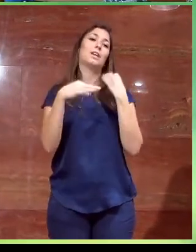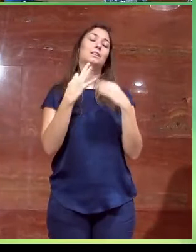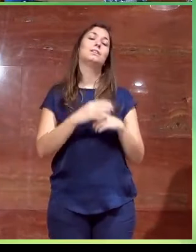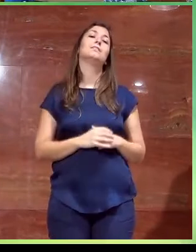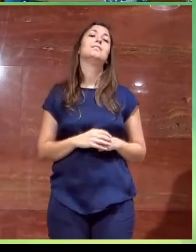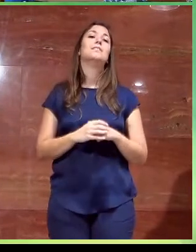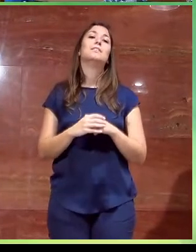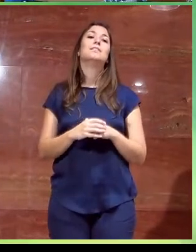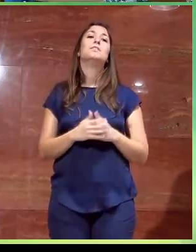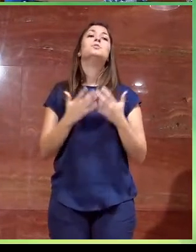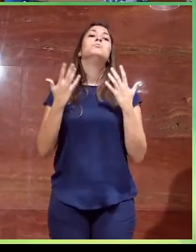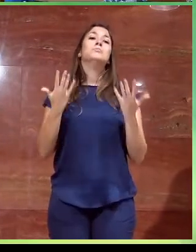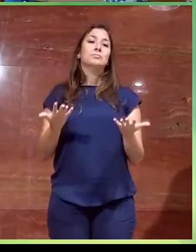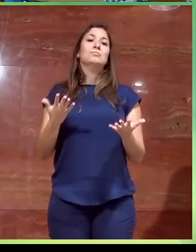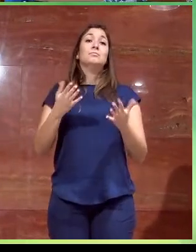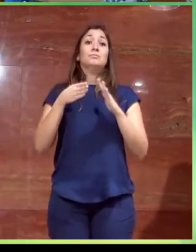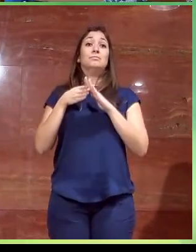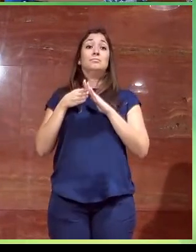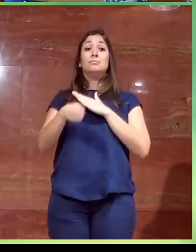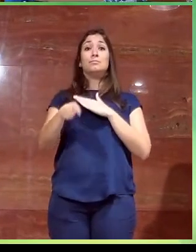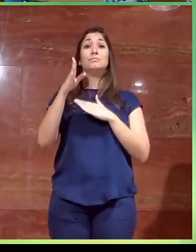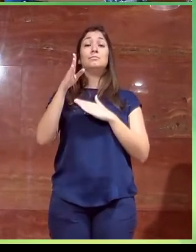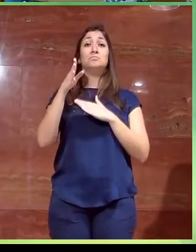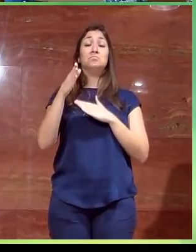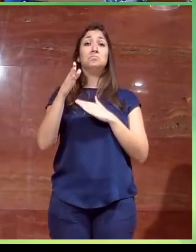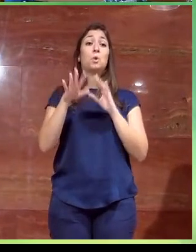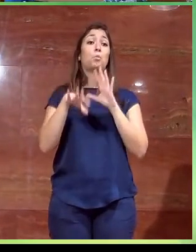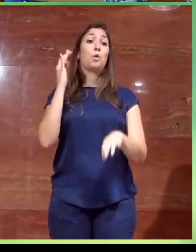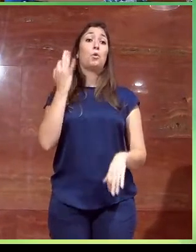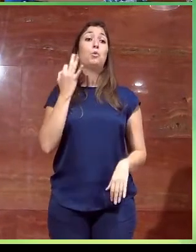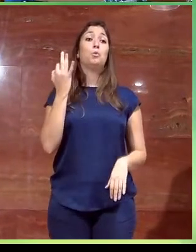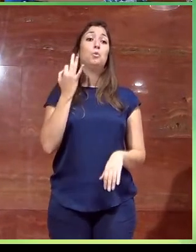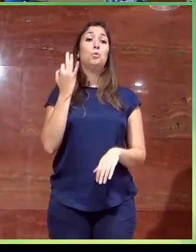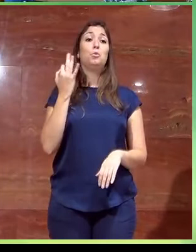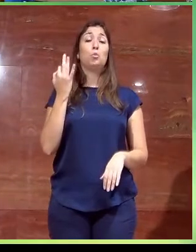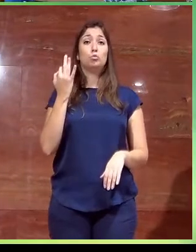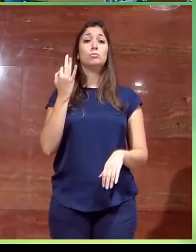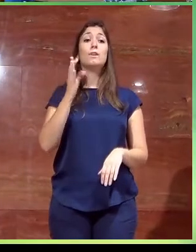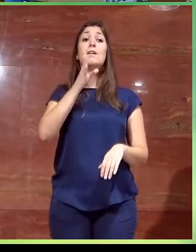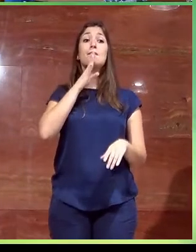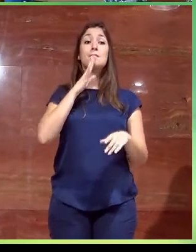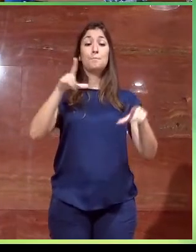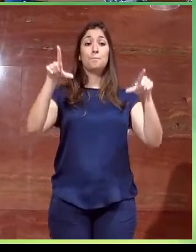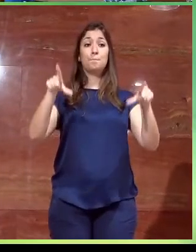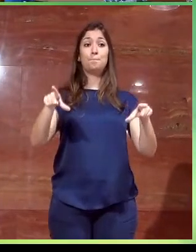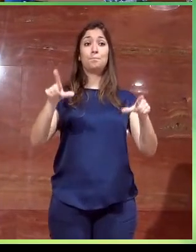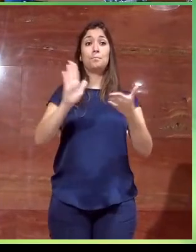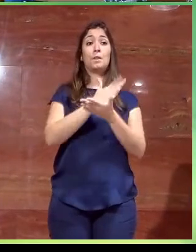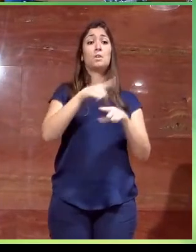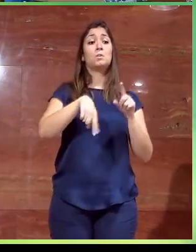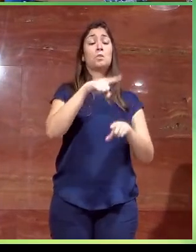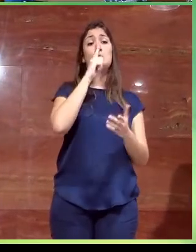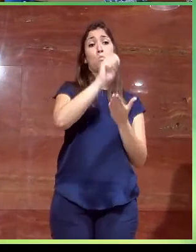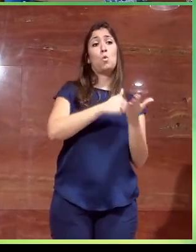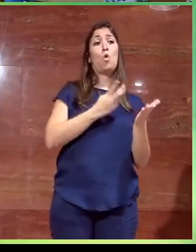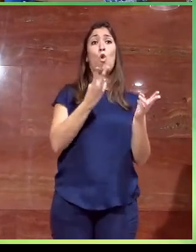¿no? Optamos, por bueno, pues desde el vestíbulo de independencia, ¿no? Digamos que dividiendo este local de uso alternativo